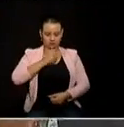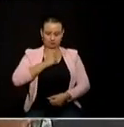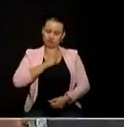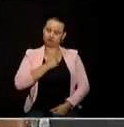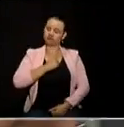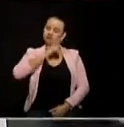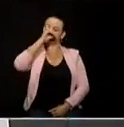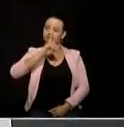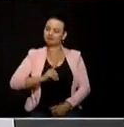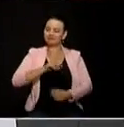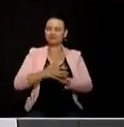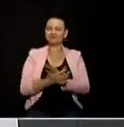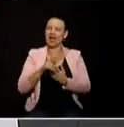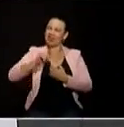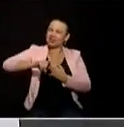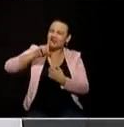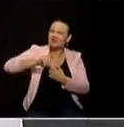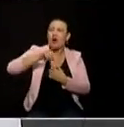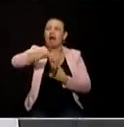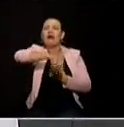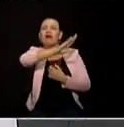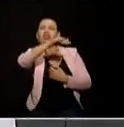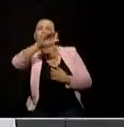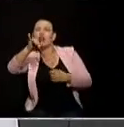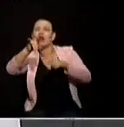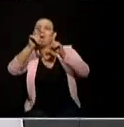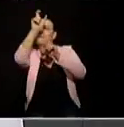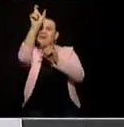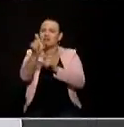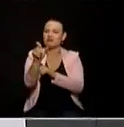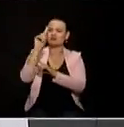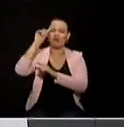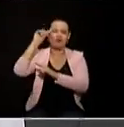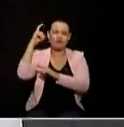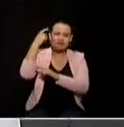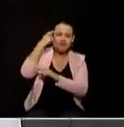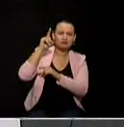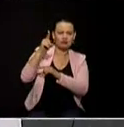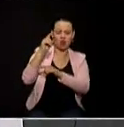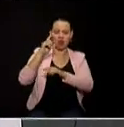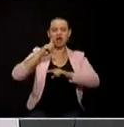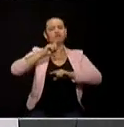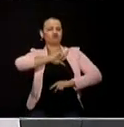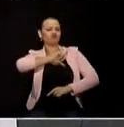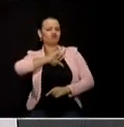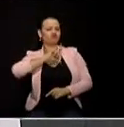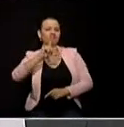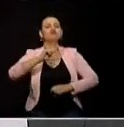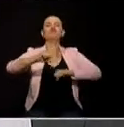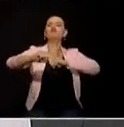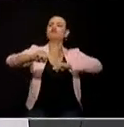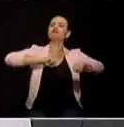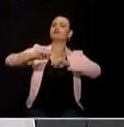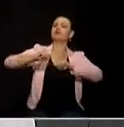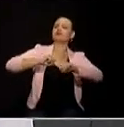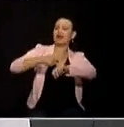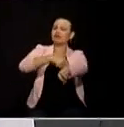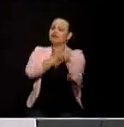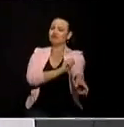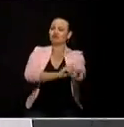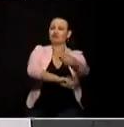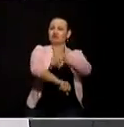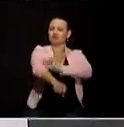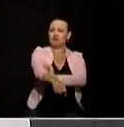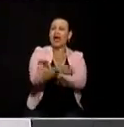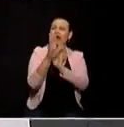bien común aquí necesitamos un gobernador libre un gobernador que conozca y un gobernador que tenga la voluntad de que el